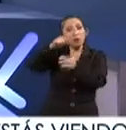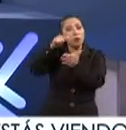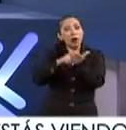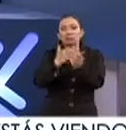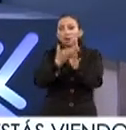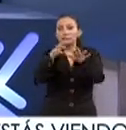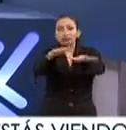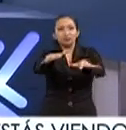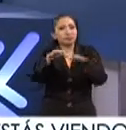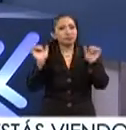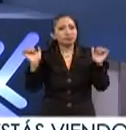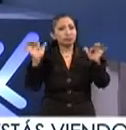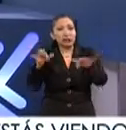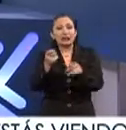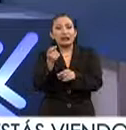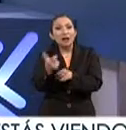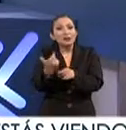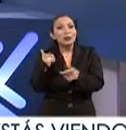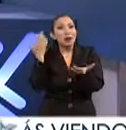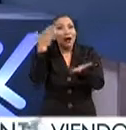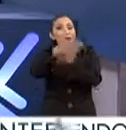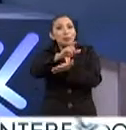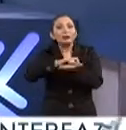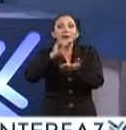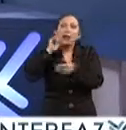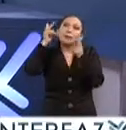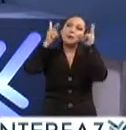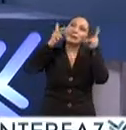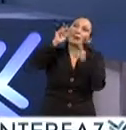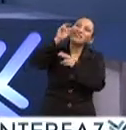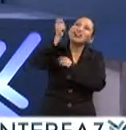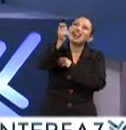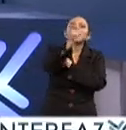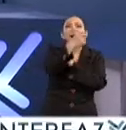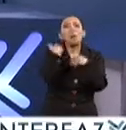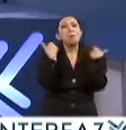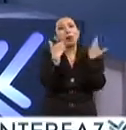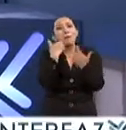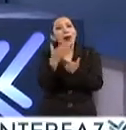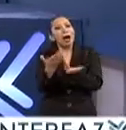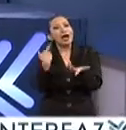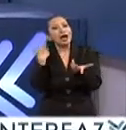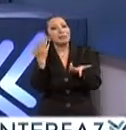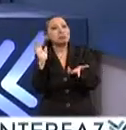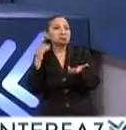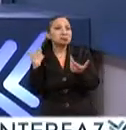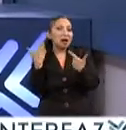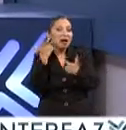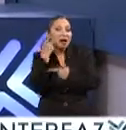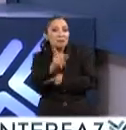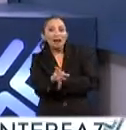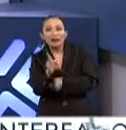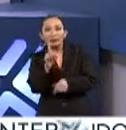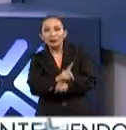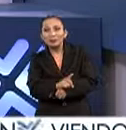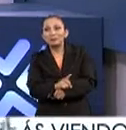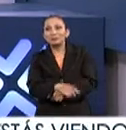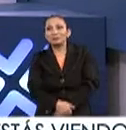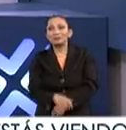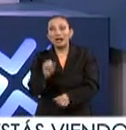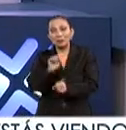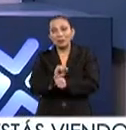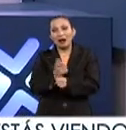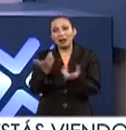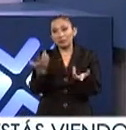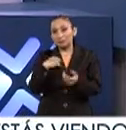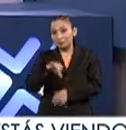muy muy atractivo ya casi casi no sólo para ir a comprar sino también para visitar para pasársela bien para domingar así que un día o un día de